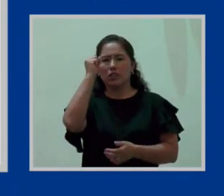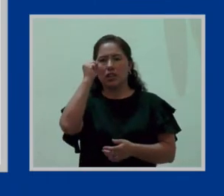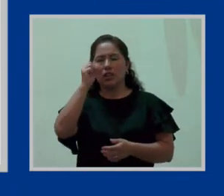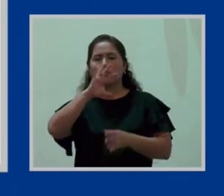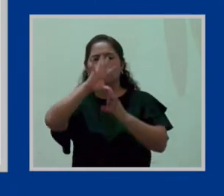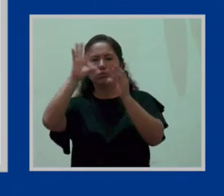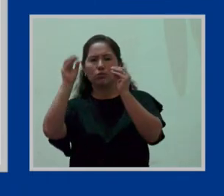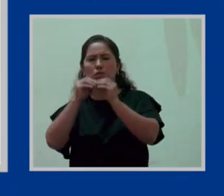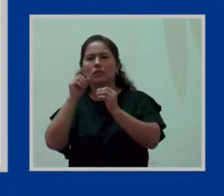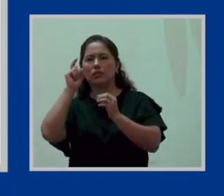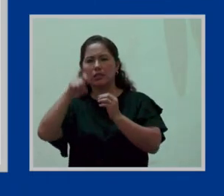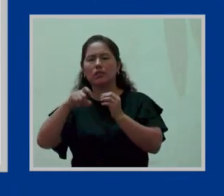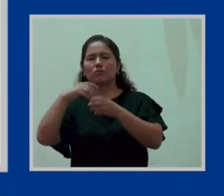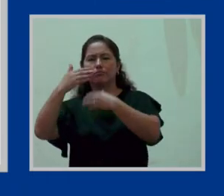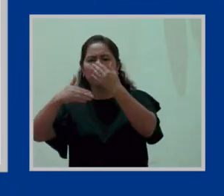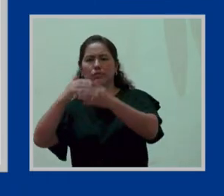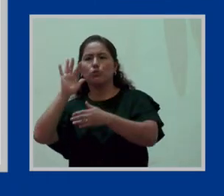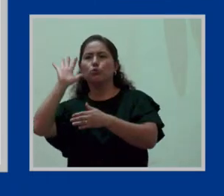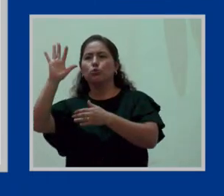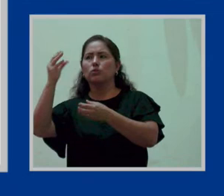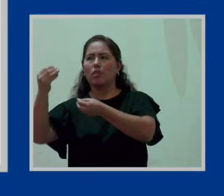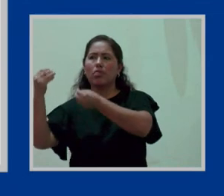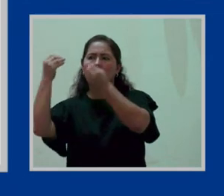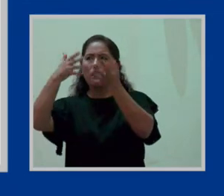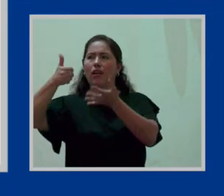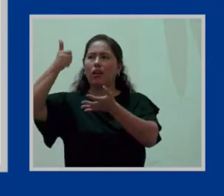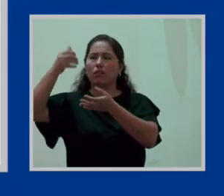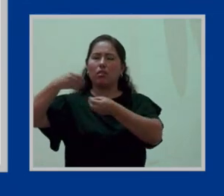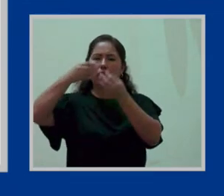ejercer la lactancia materna.